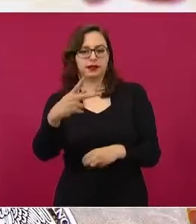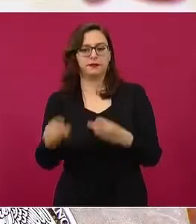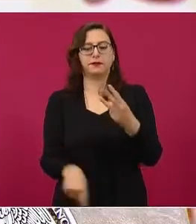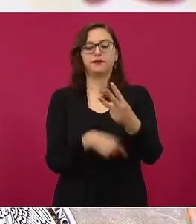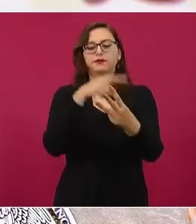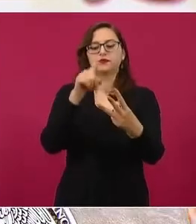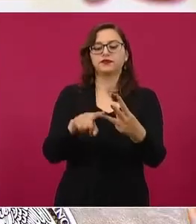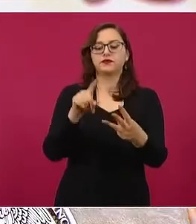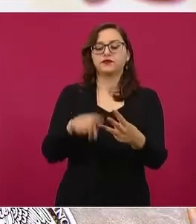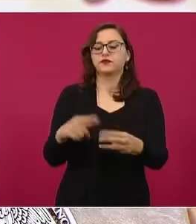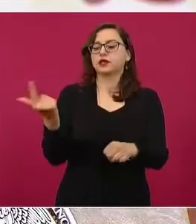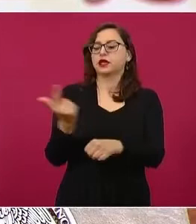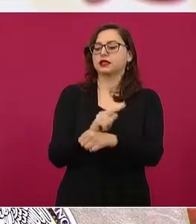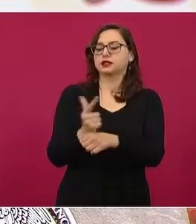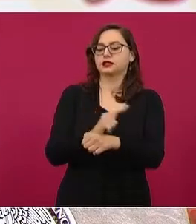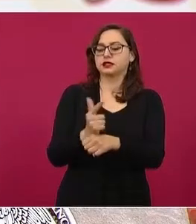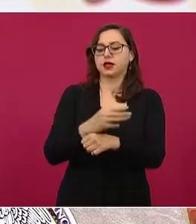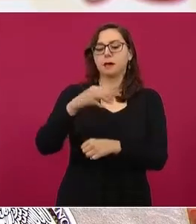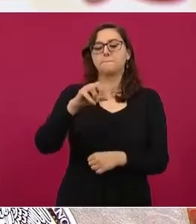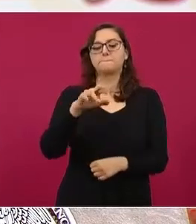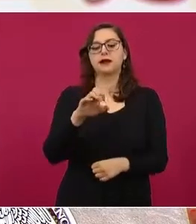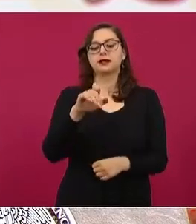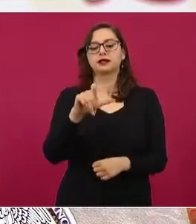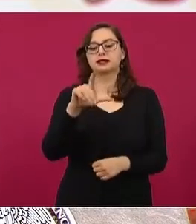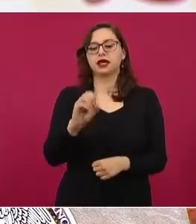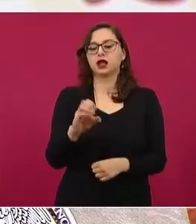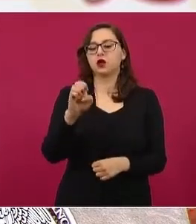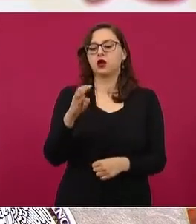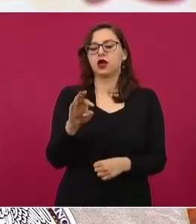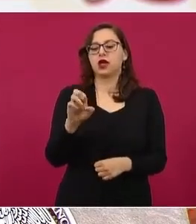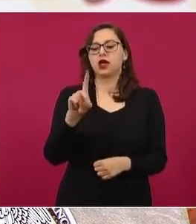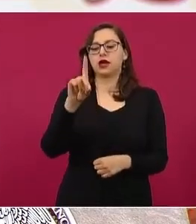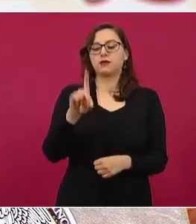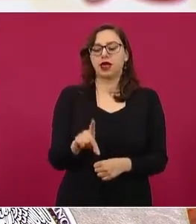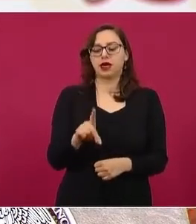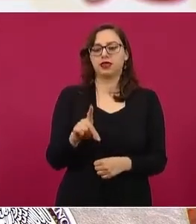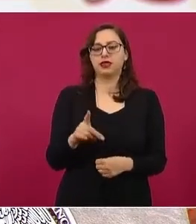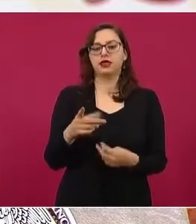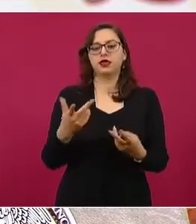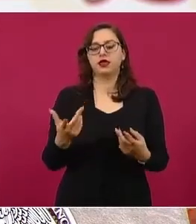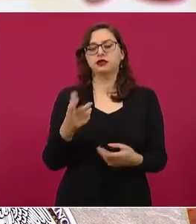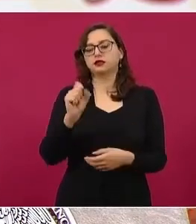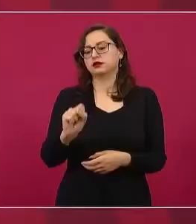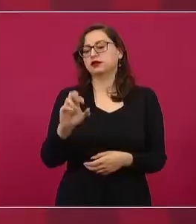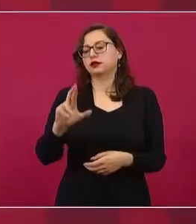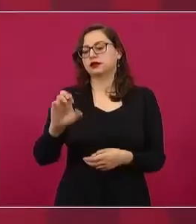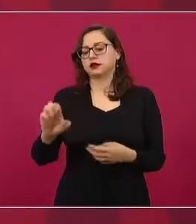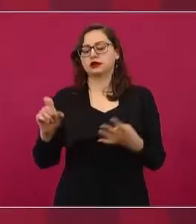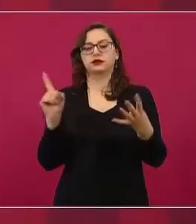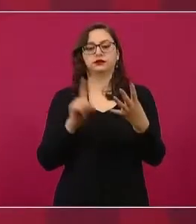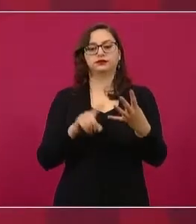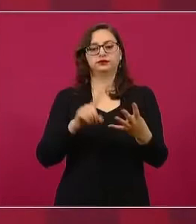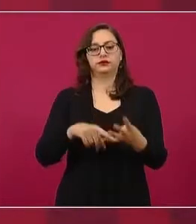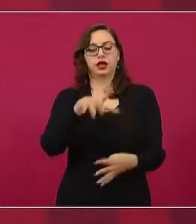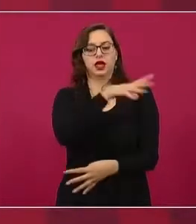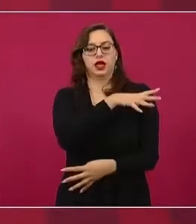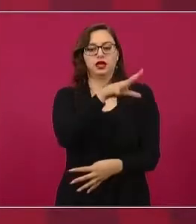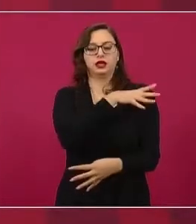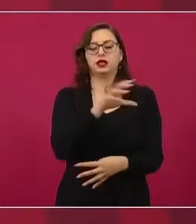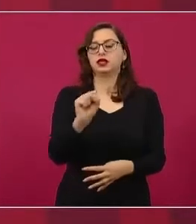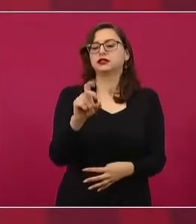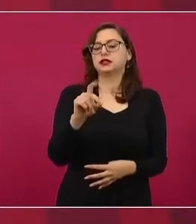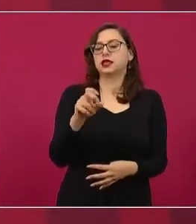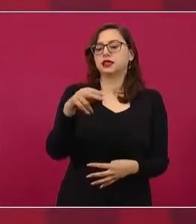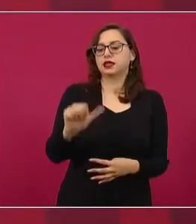posteriormente el licenciado Marcelo Ebrard Casabón, secretario de Relaciones Exteriores, el general Luis Cresencio Sandoval González, secretario de la Defensa